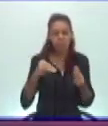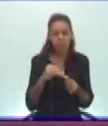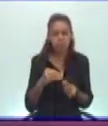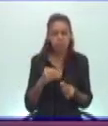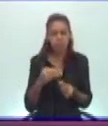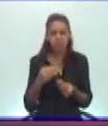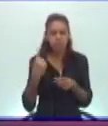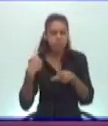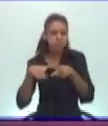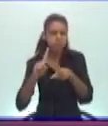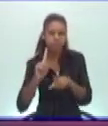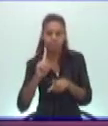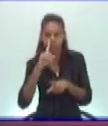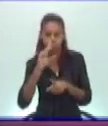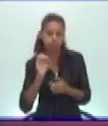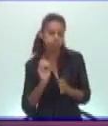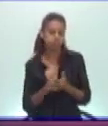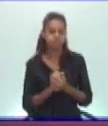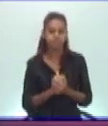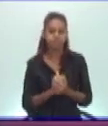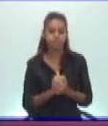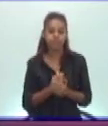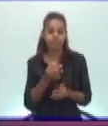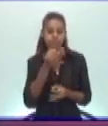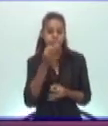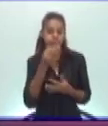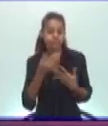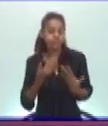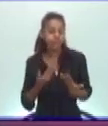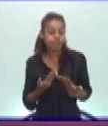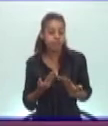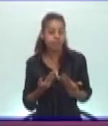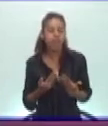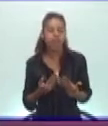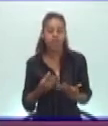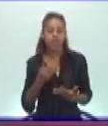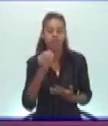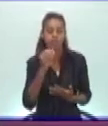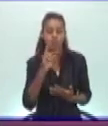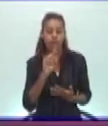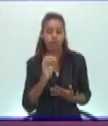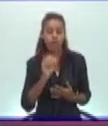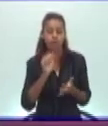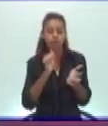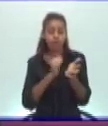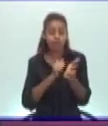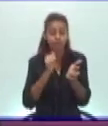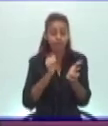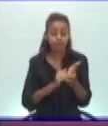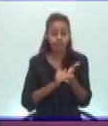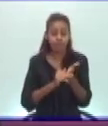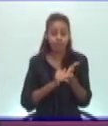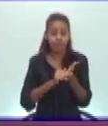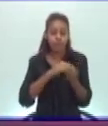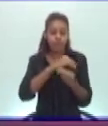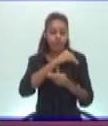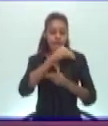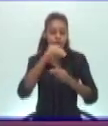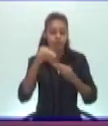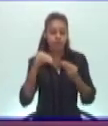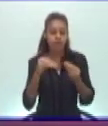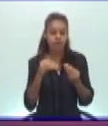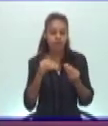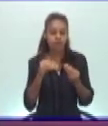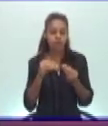otras no? La implicación está en que las drogas duras, las que modifican el comportamiento, actúan aquí,